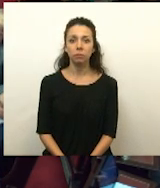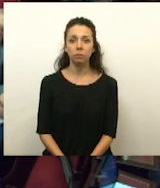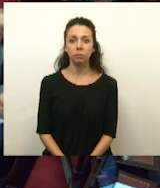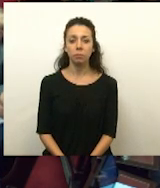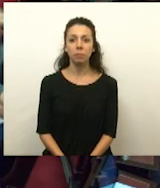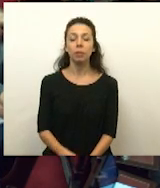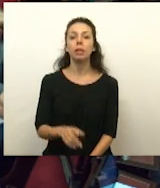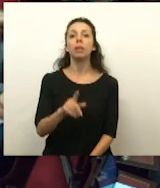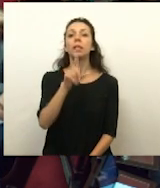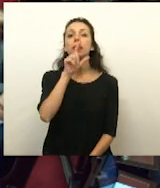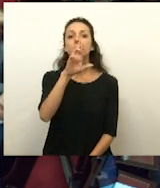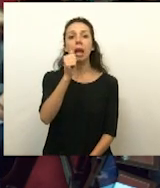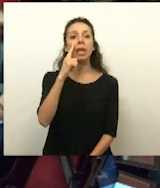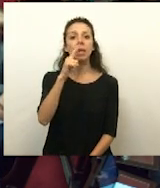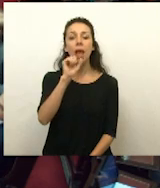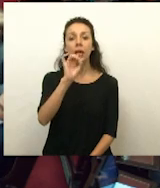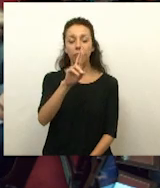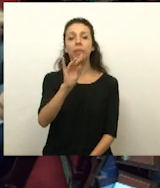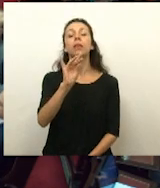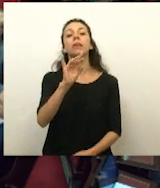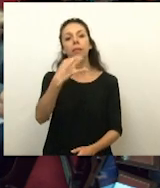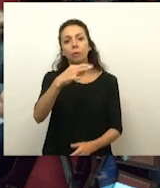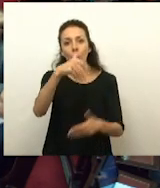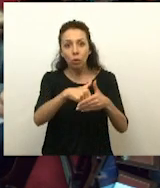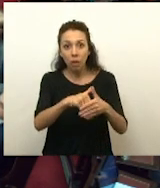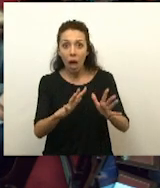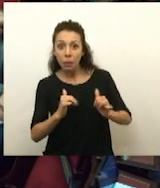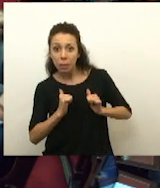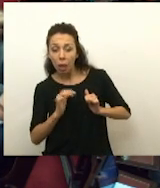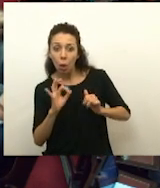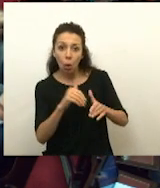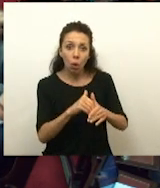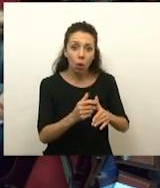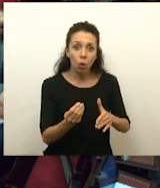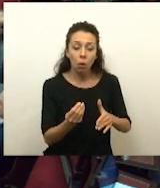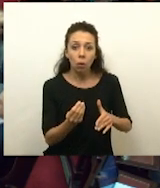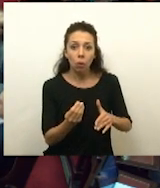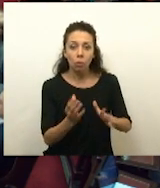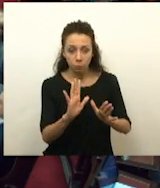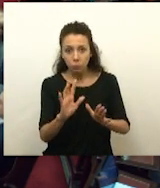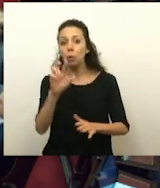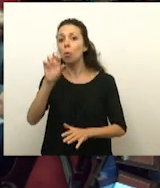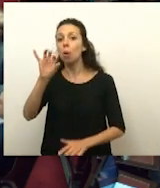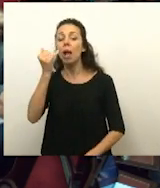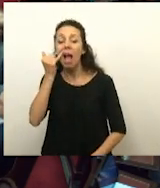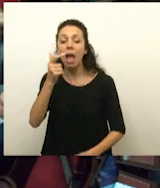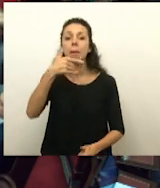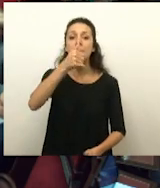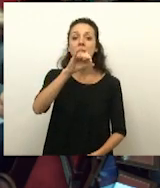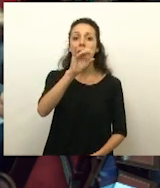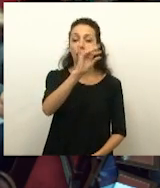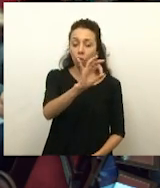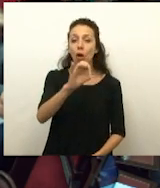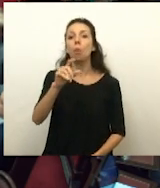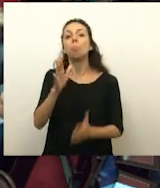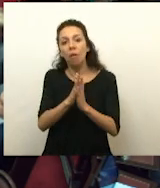Braillear, voten, entonces, si no se abstiene. ¿Se abstiene? ¿Se abstiene? Bueno, Braillear Pocard, Elías de Pérez y Rodríguez Machado, por